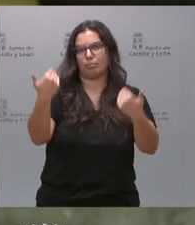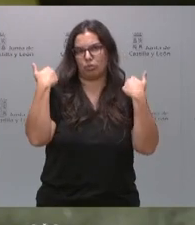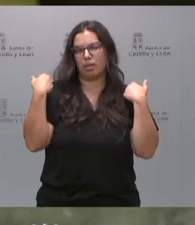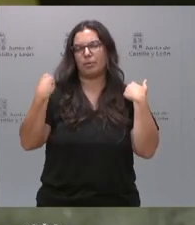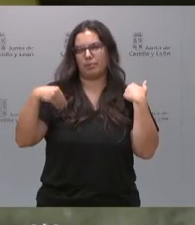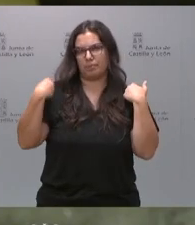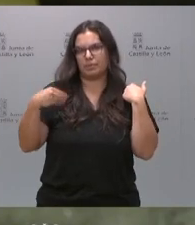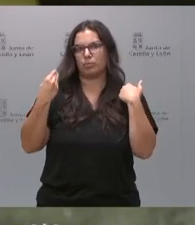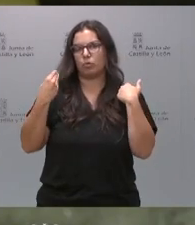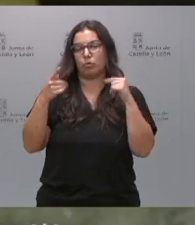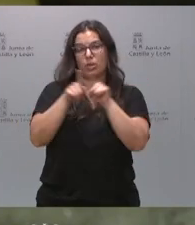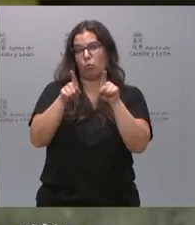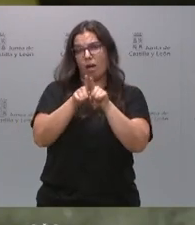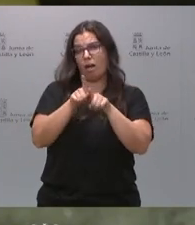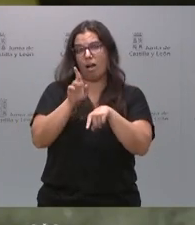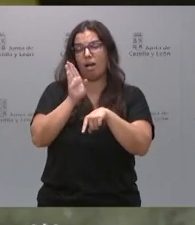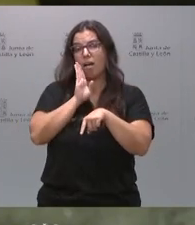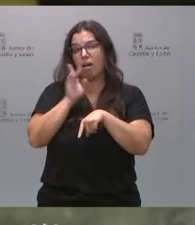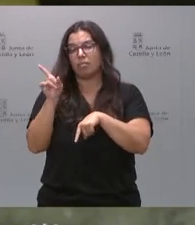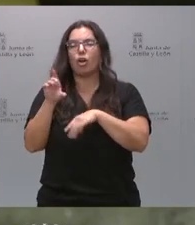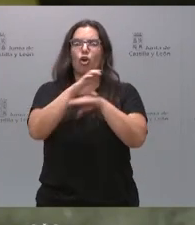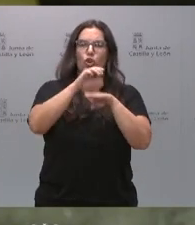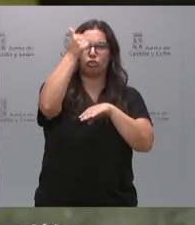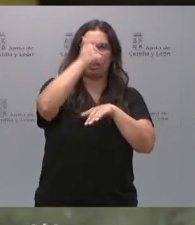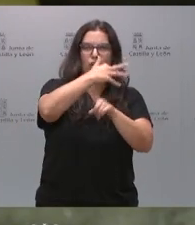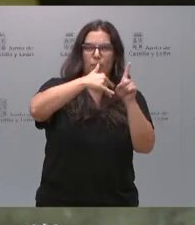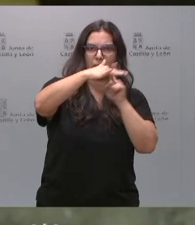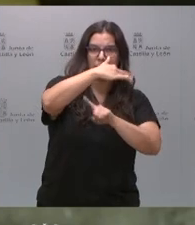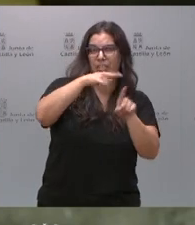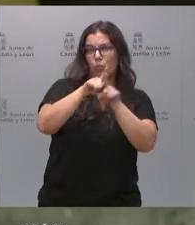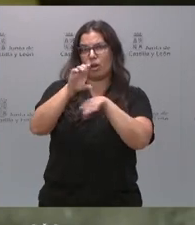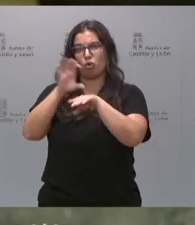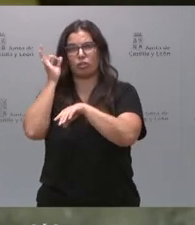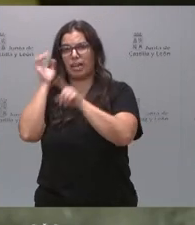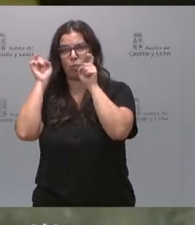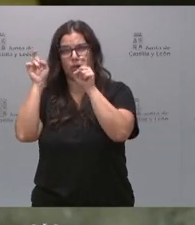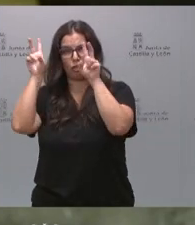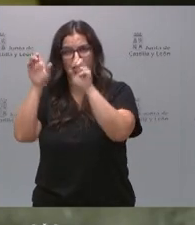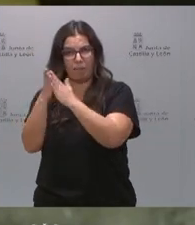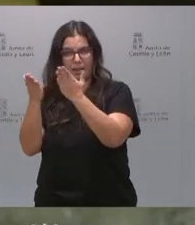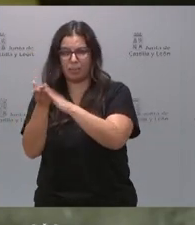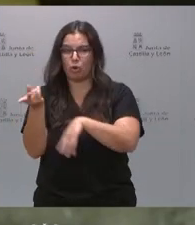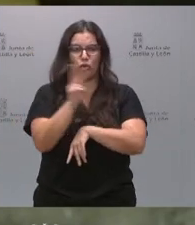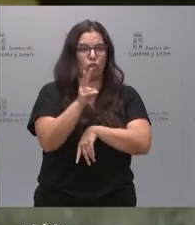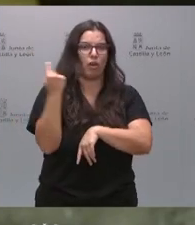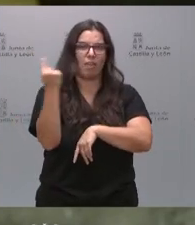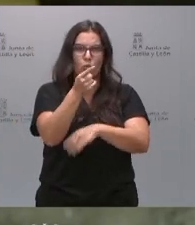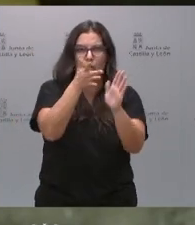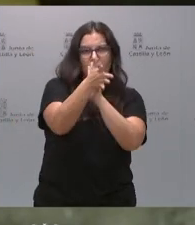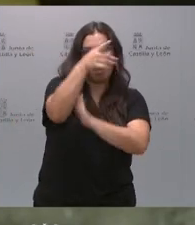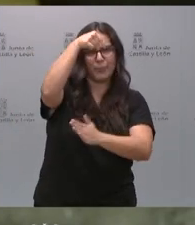he hablado antes el consejero de Medio Ambiente y, como he hablado antes, la consejera de Educación del apoyo a